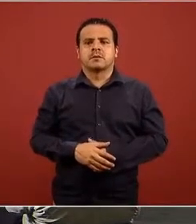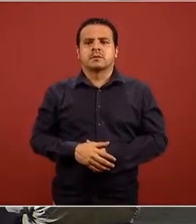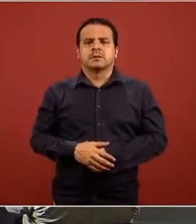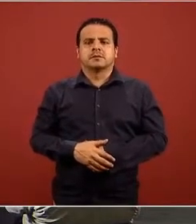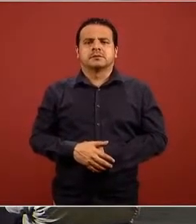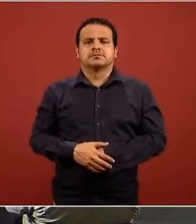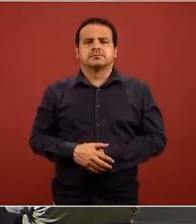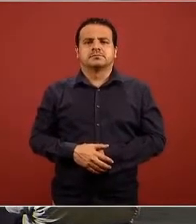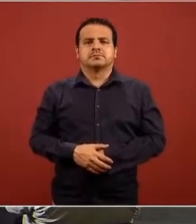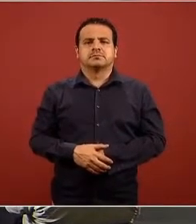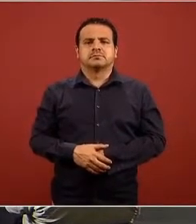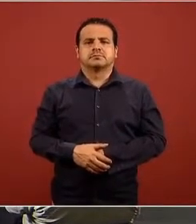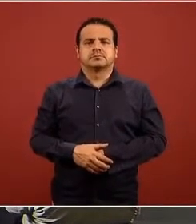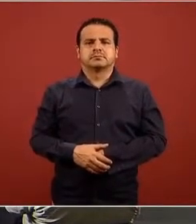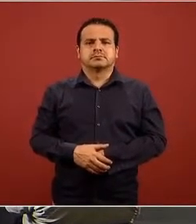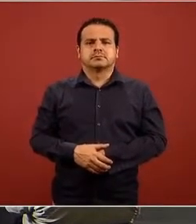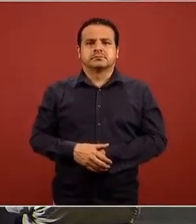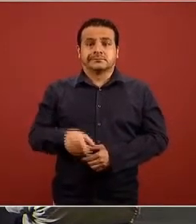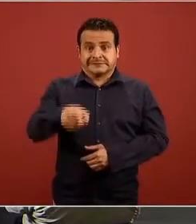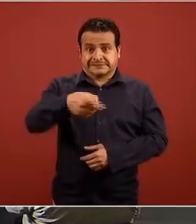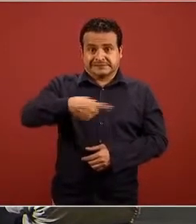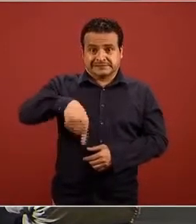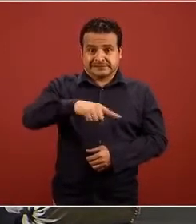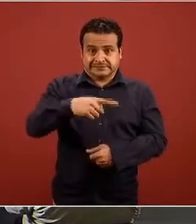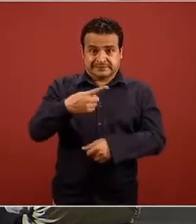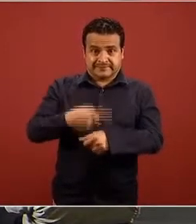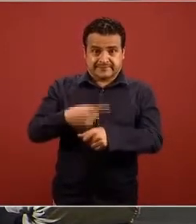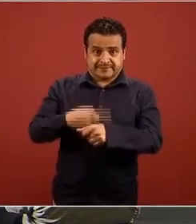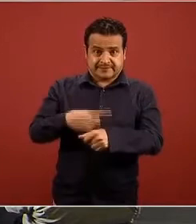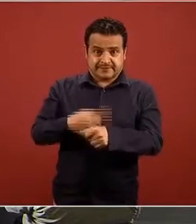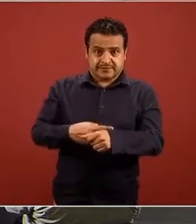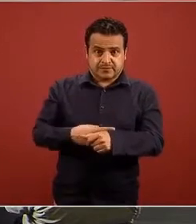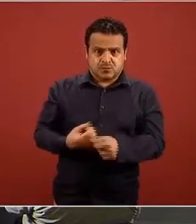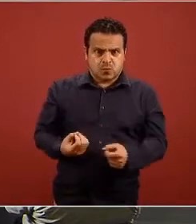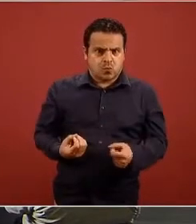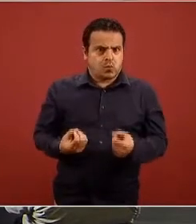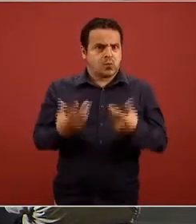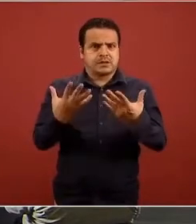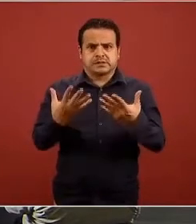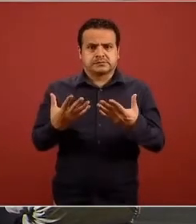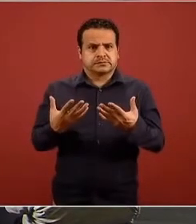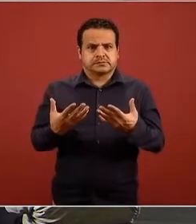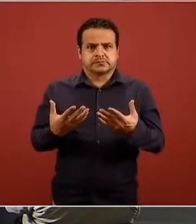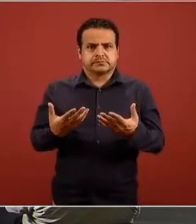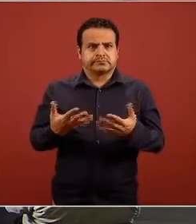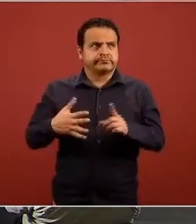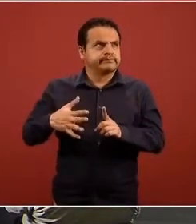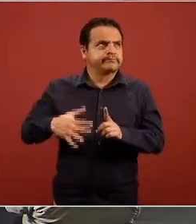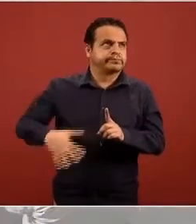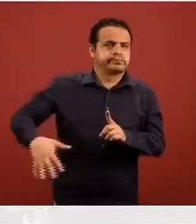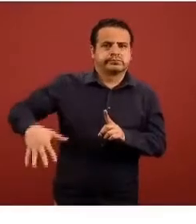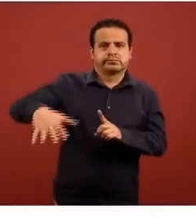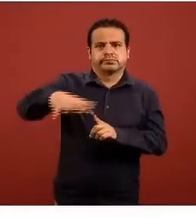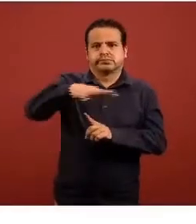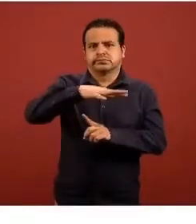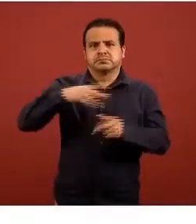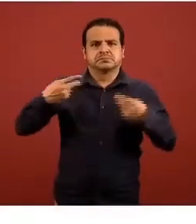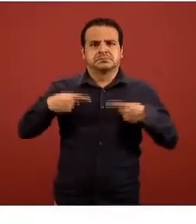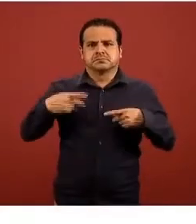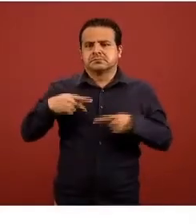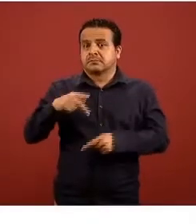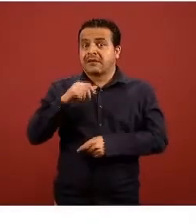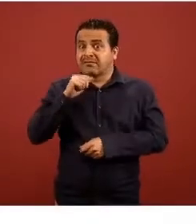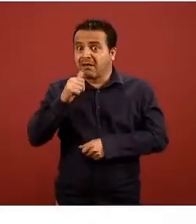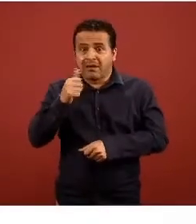tasa de incidencia aquí si nos estamos concentrando en la tasa de incidencia en los últimos también 14 días de casos